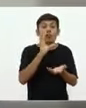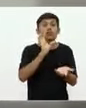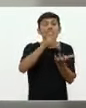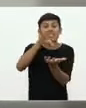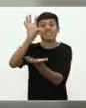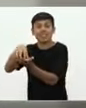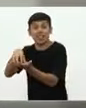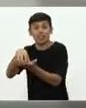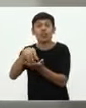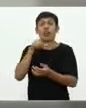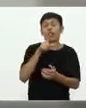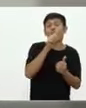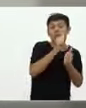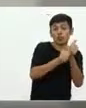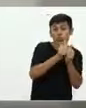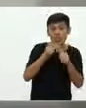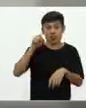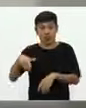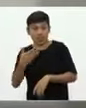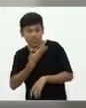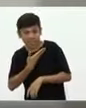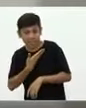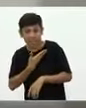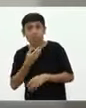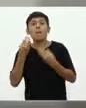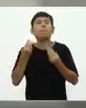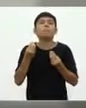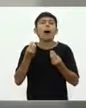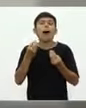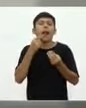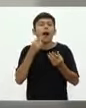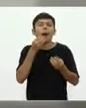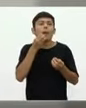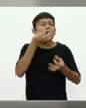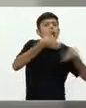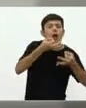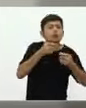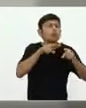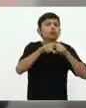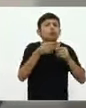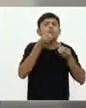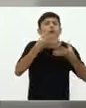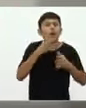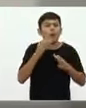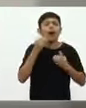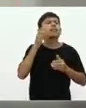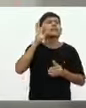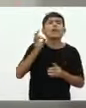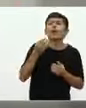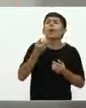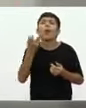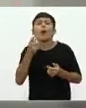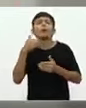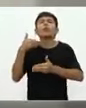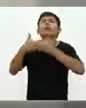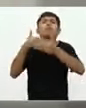Rosario en el Semar, aquí en Santa Fe, para realizar el mayor número de análisis necesarios para saber cómo está